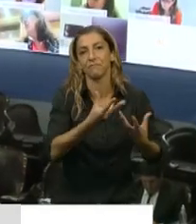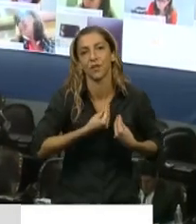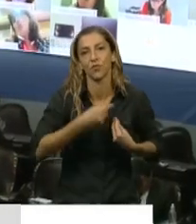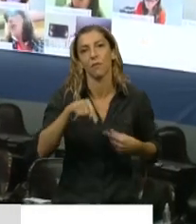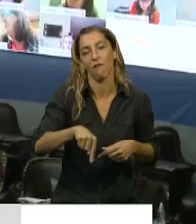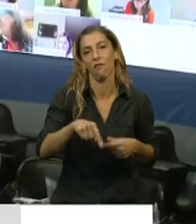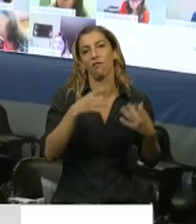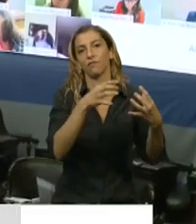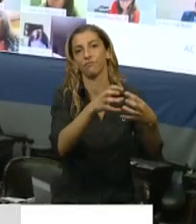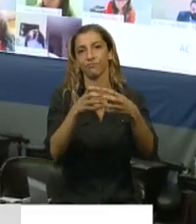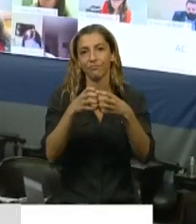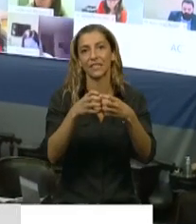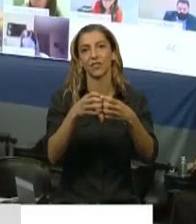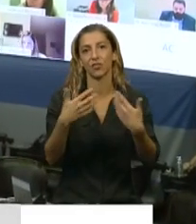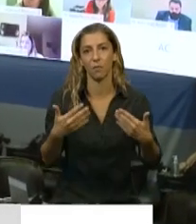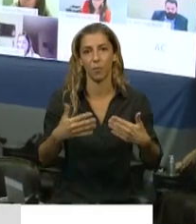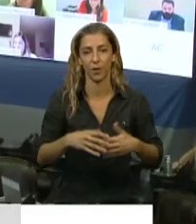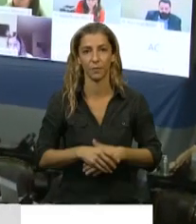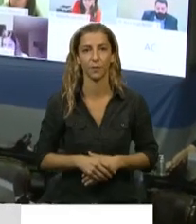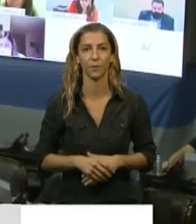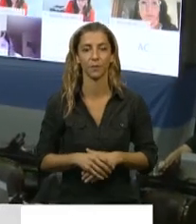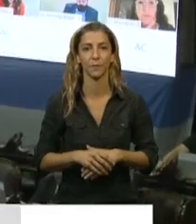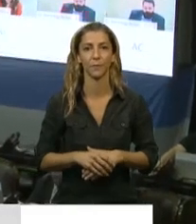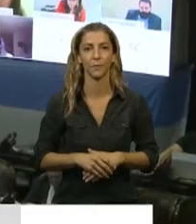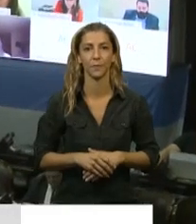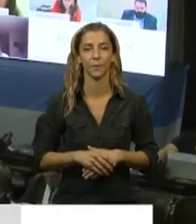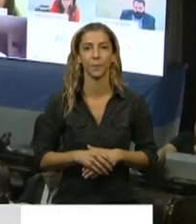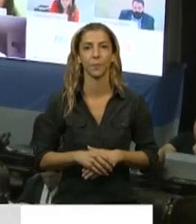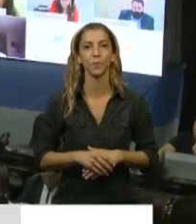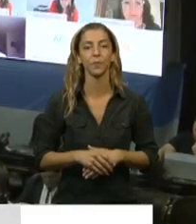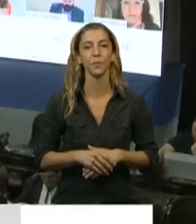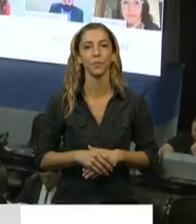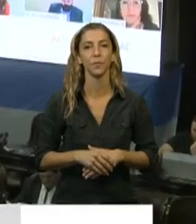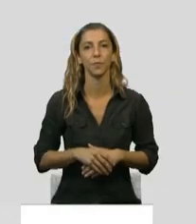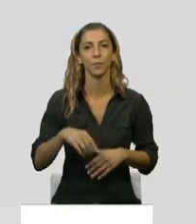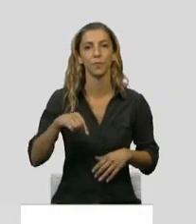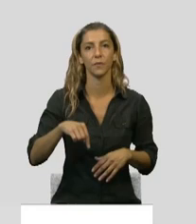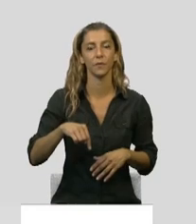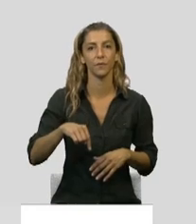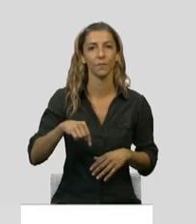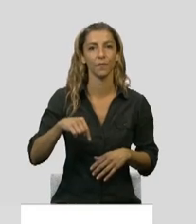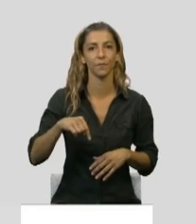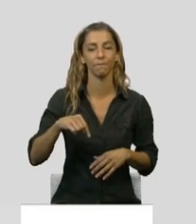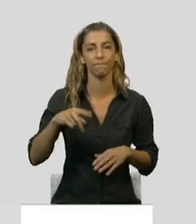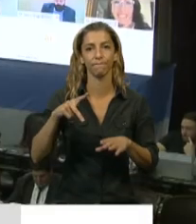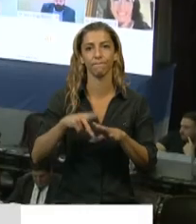estamos teniendo en esta sesión.